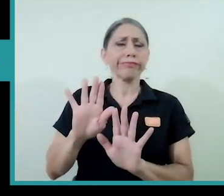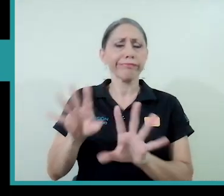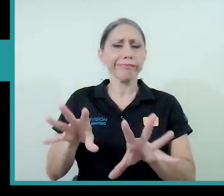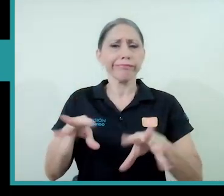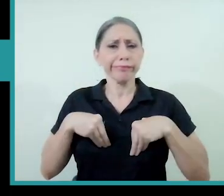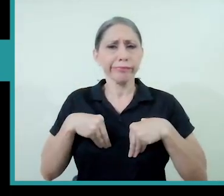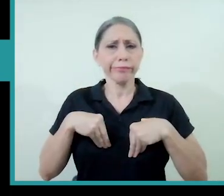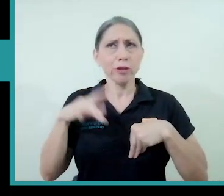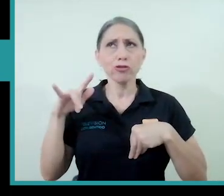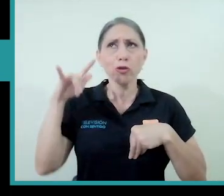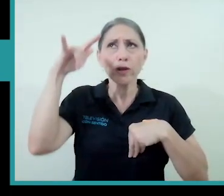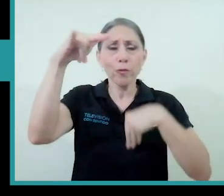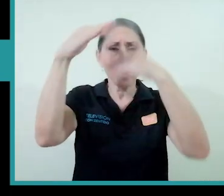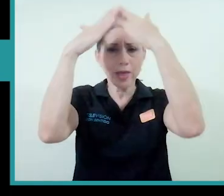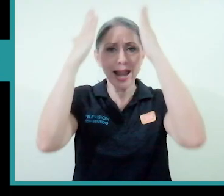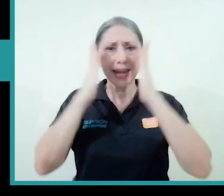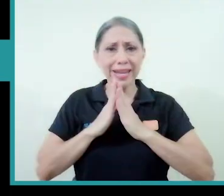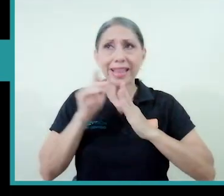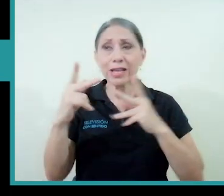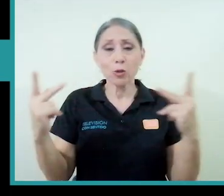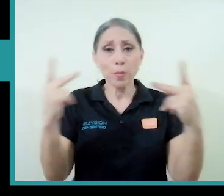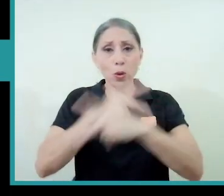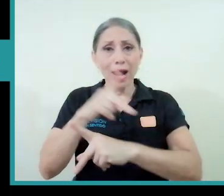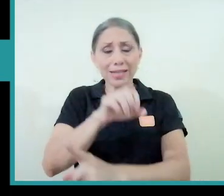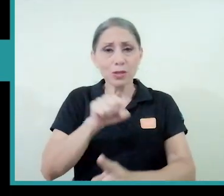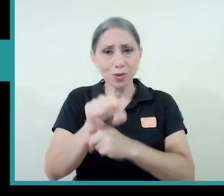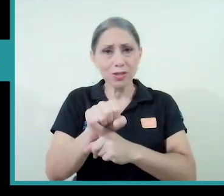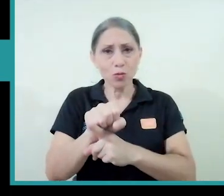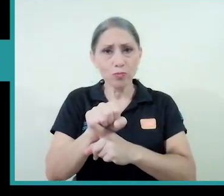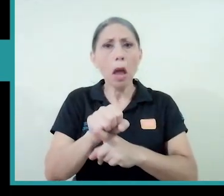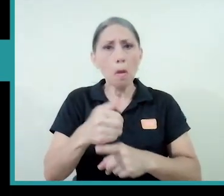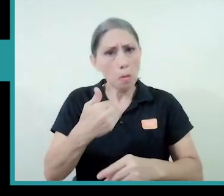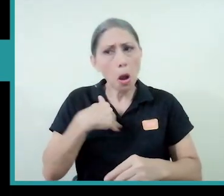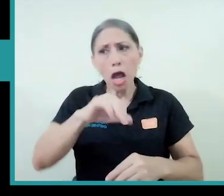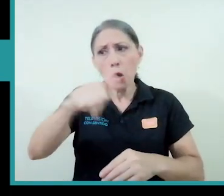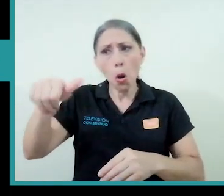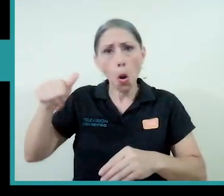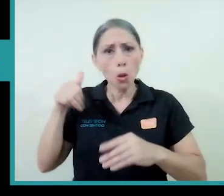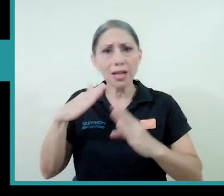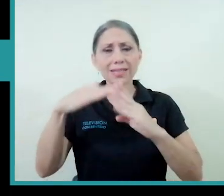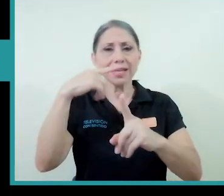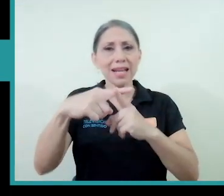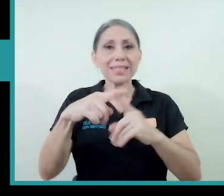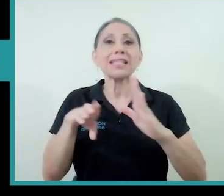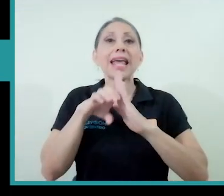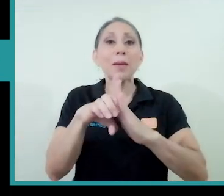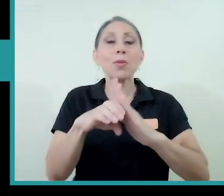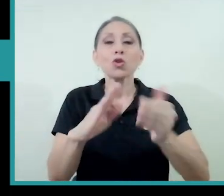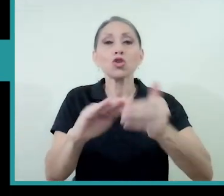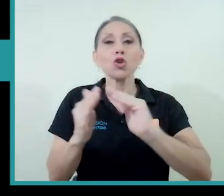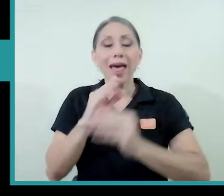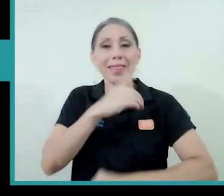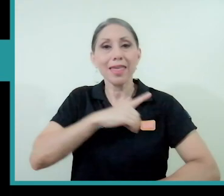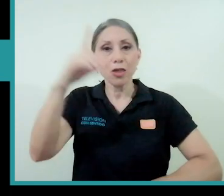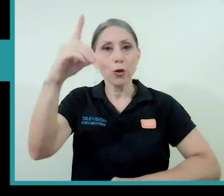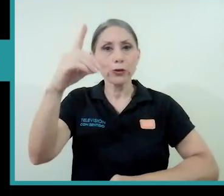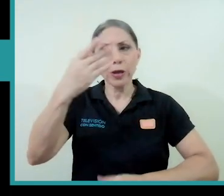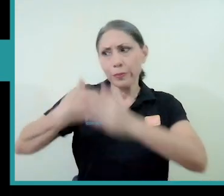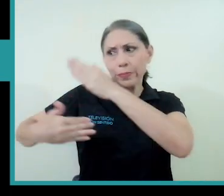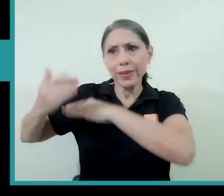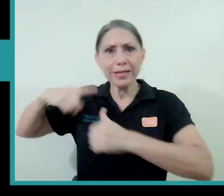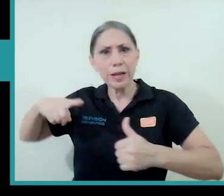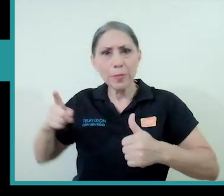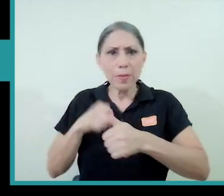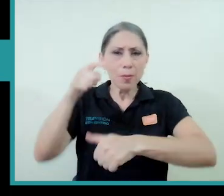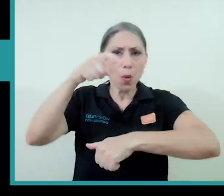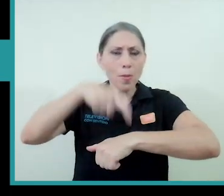a empeorar la situación. Hay otras iglesias como Ciudad de Dios que desde el primer momento se pusieron a